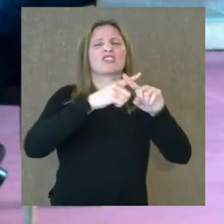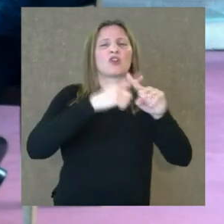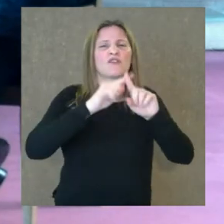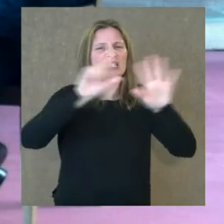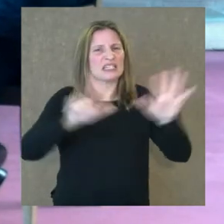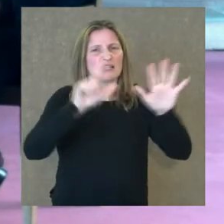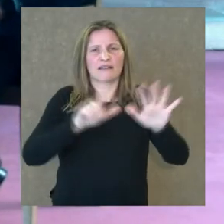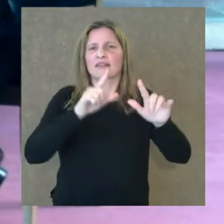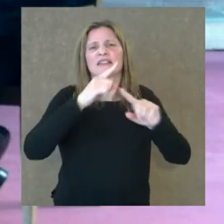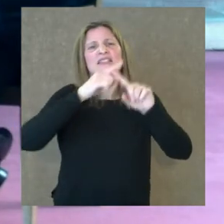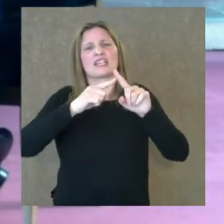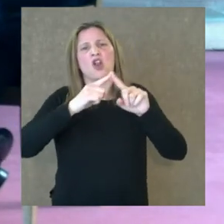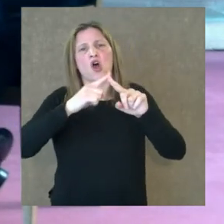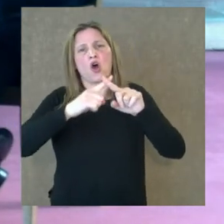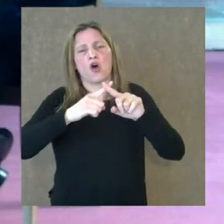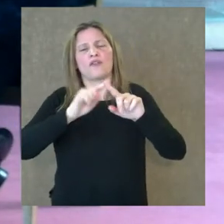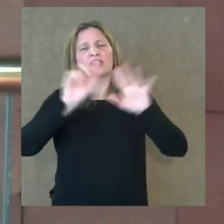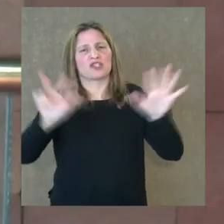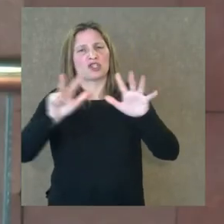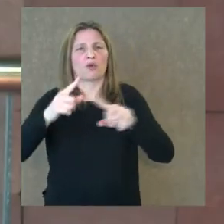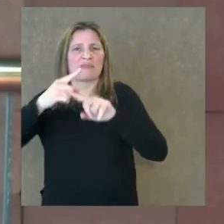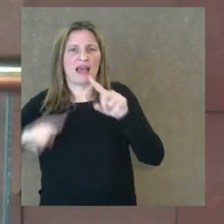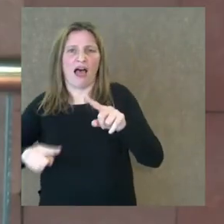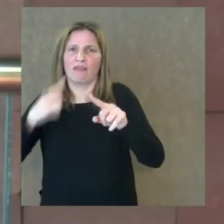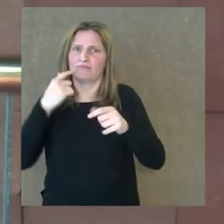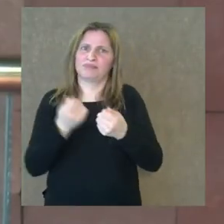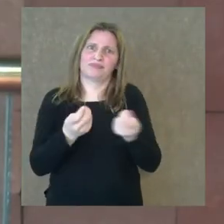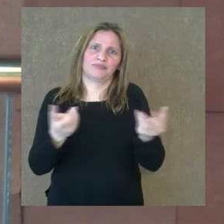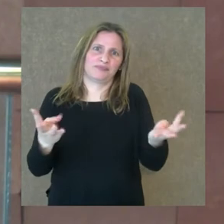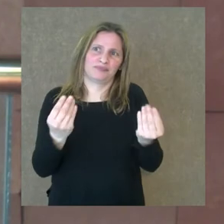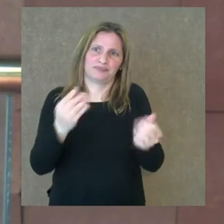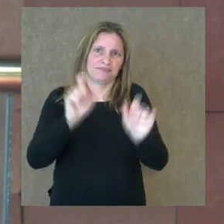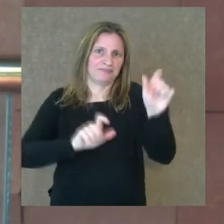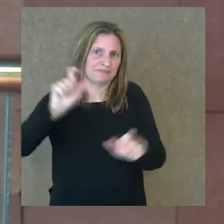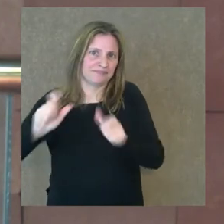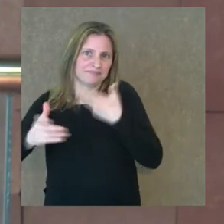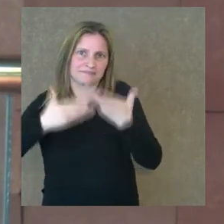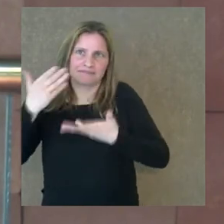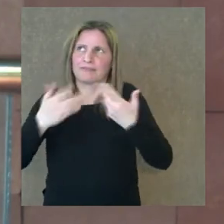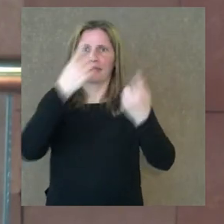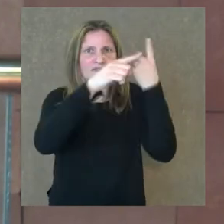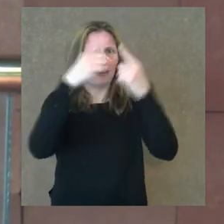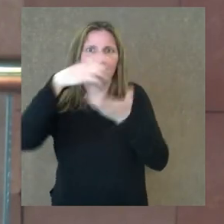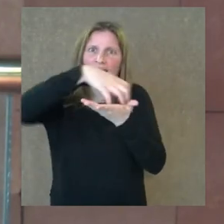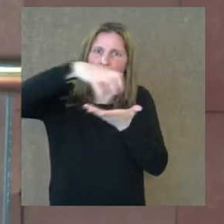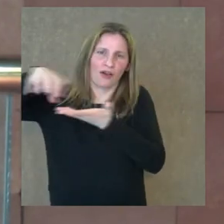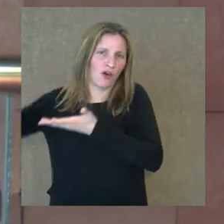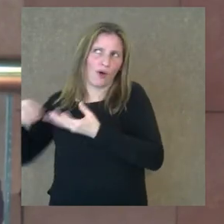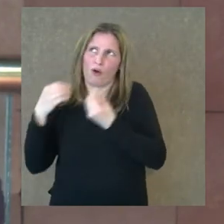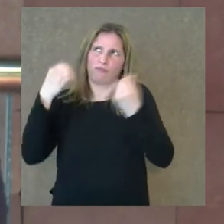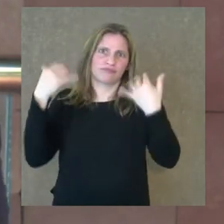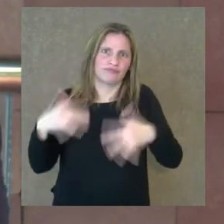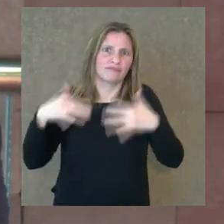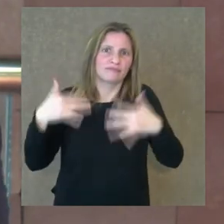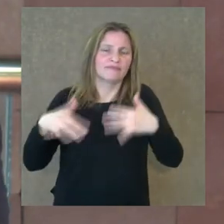XVII hasta mediados del siglo XVIII. Imagínense la cantidad de compositores en diferentes regiones. Es una locura,